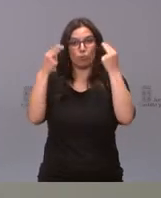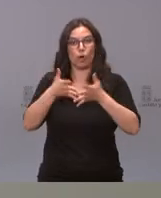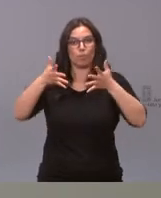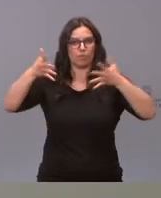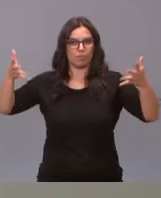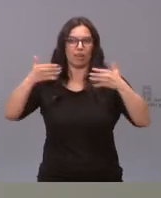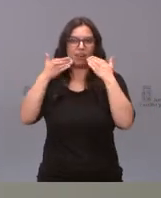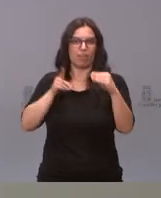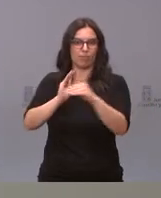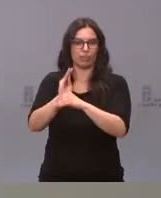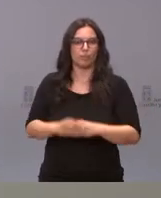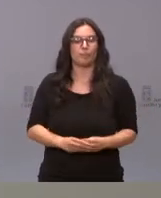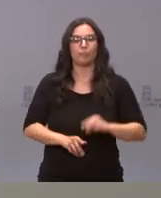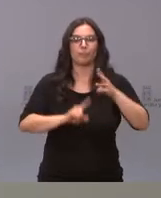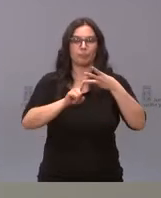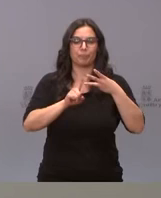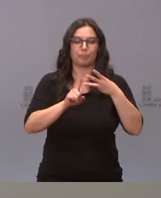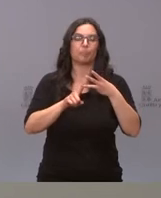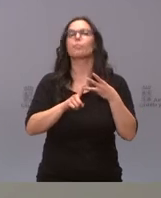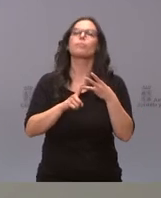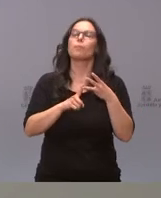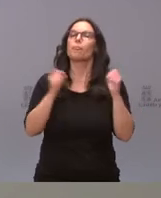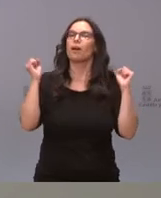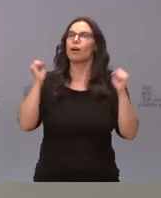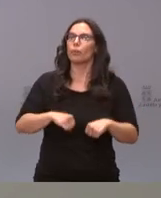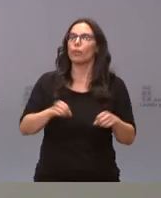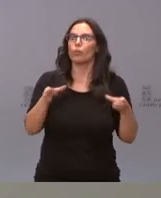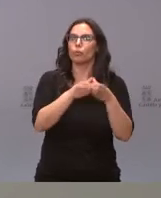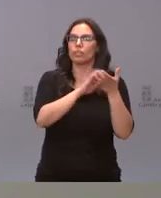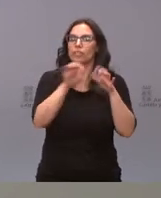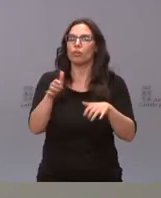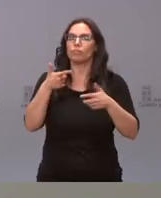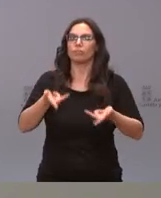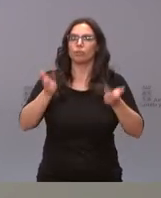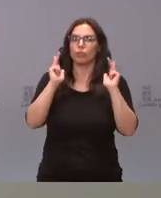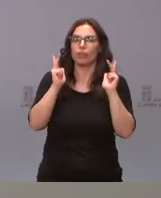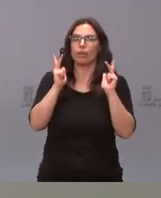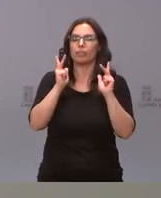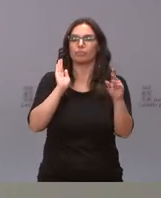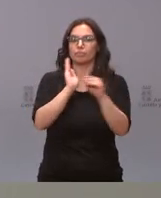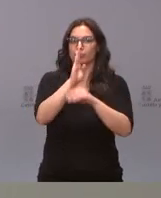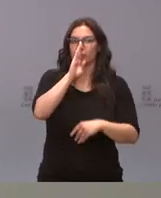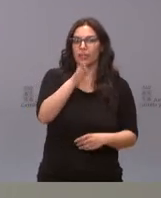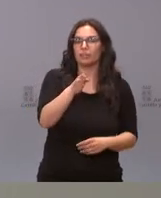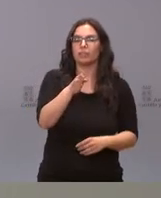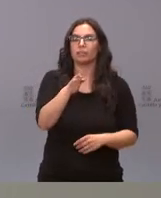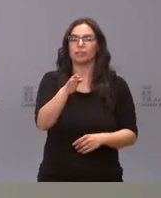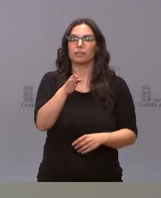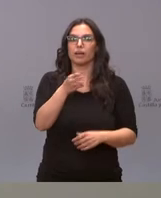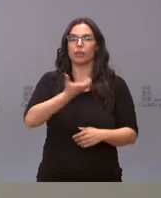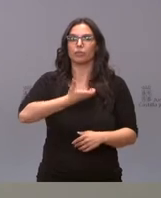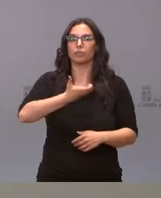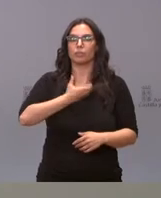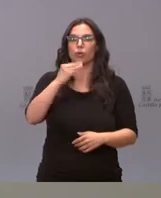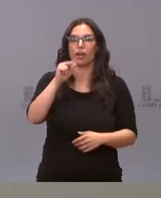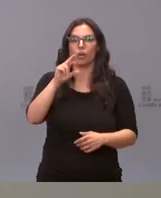inversión. En tercer lugar, se aprobó un acuerdo de la Junta de Castilla y León por el que se autoriza la concesión directa de una subvención al Ayuntamiento de